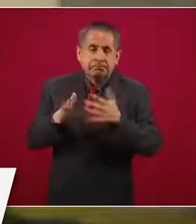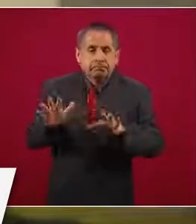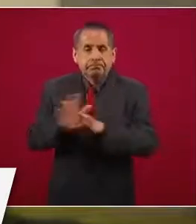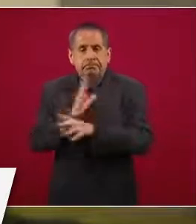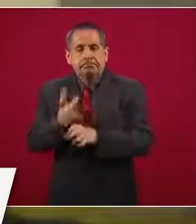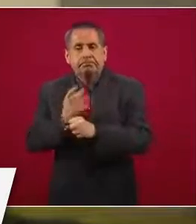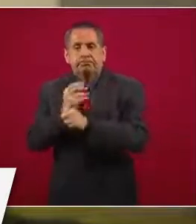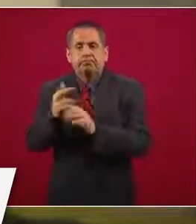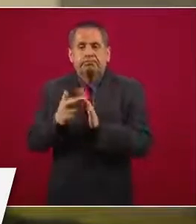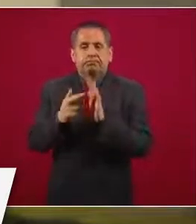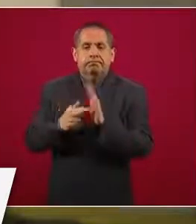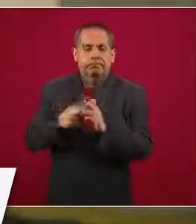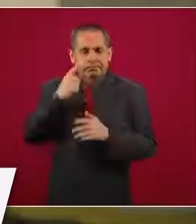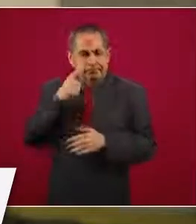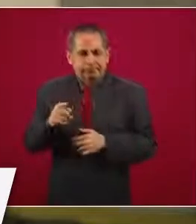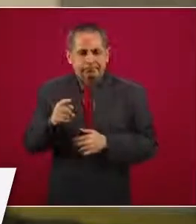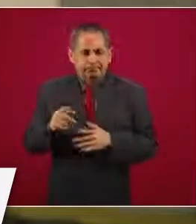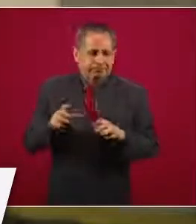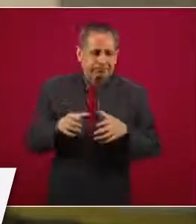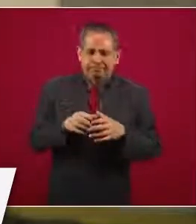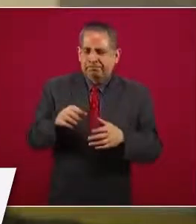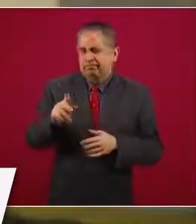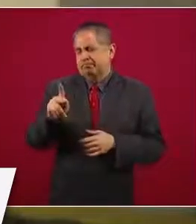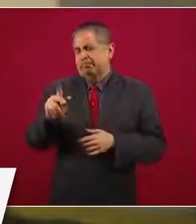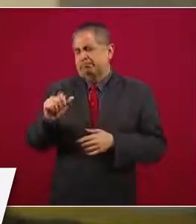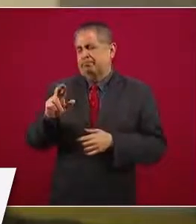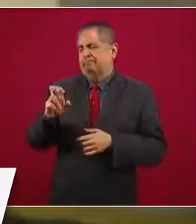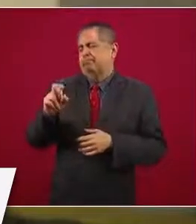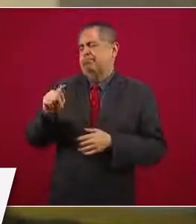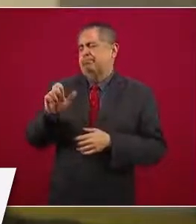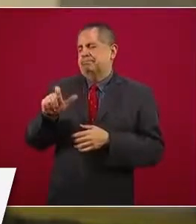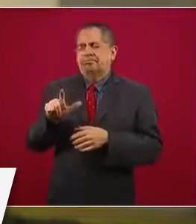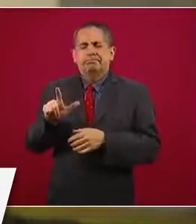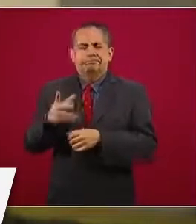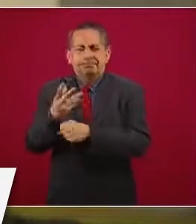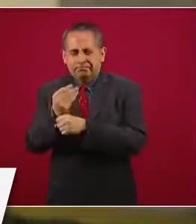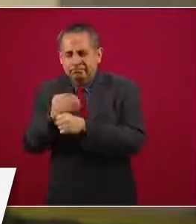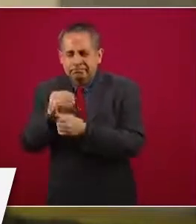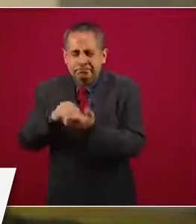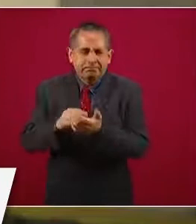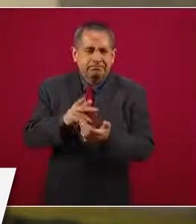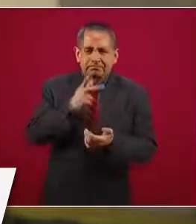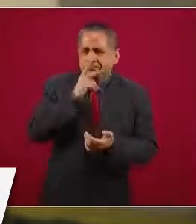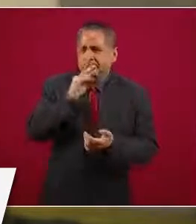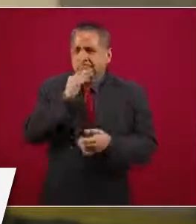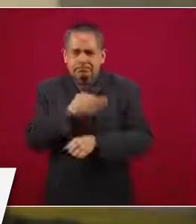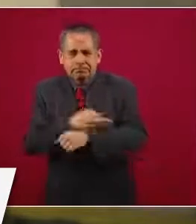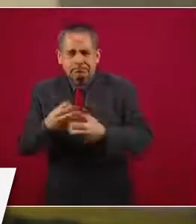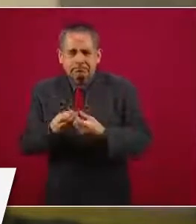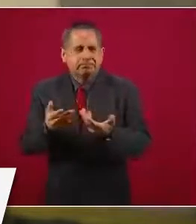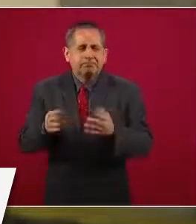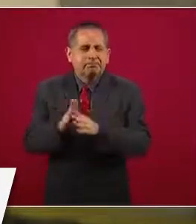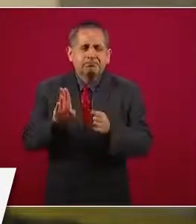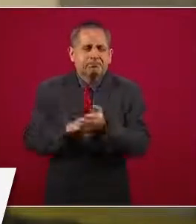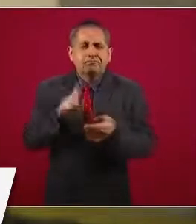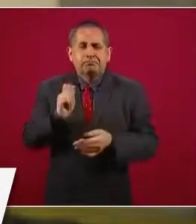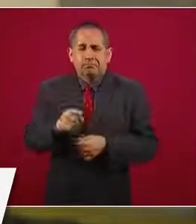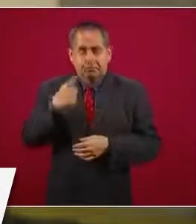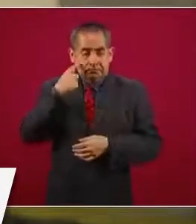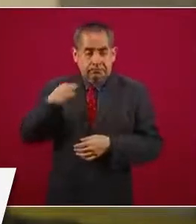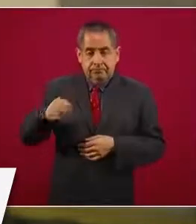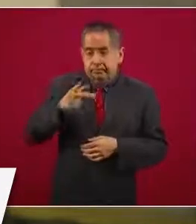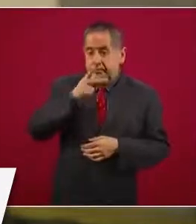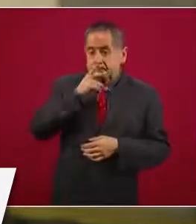sobre el bien parental. Estas reformas podrían permitir a los padres y madres de